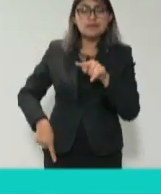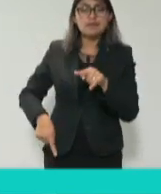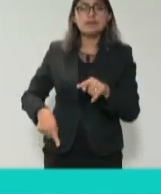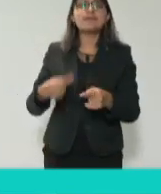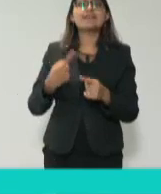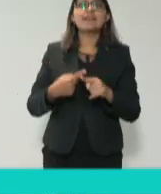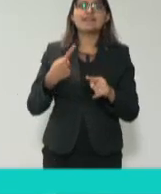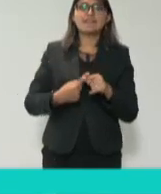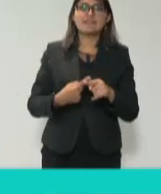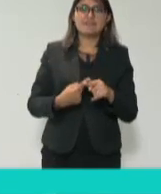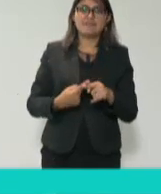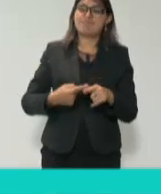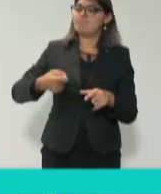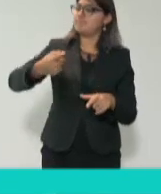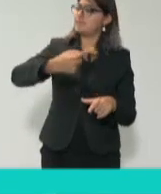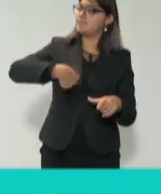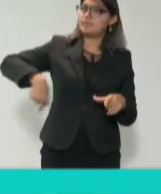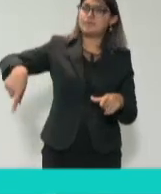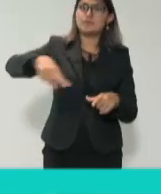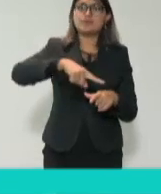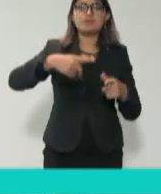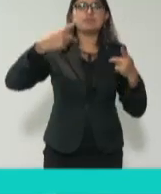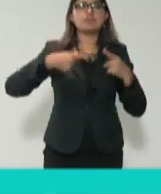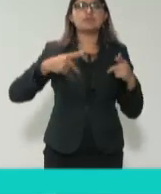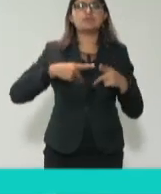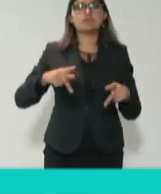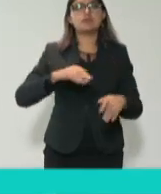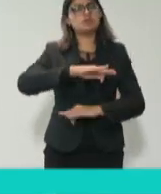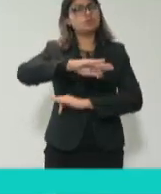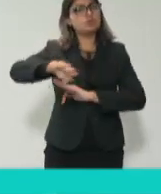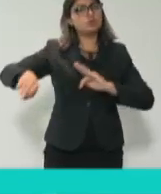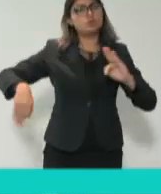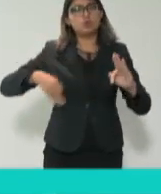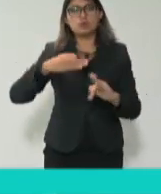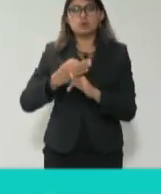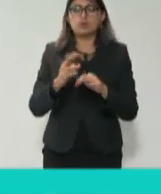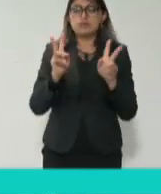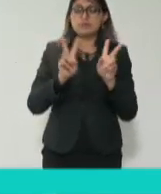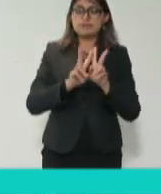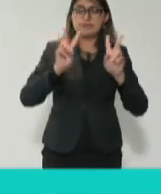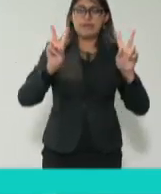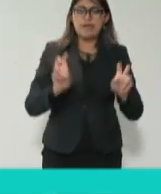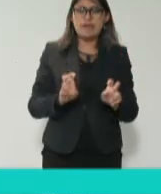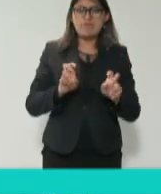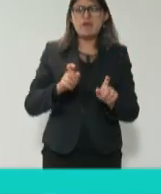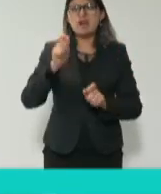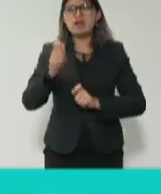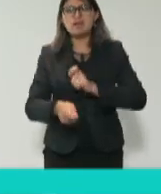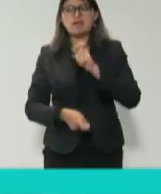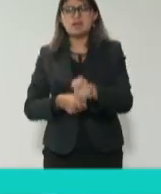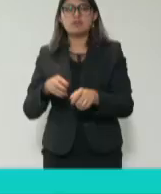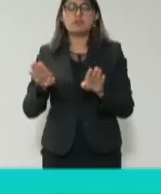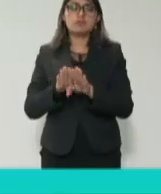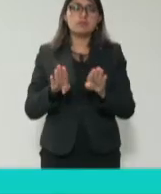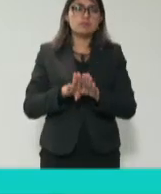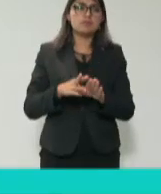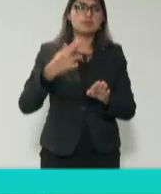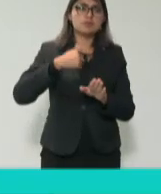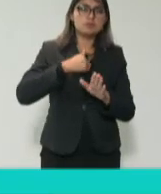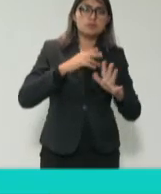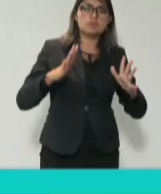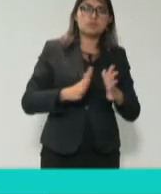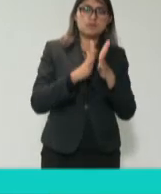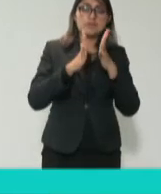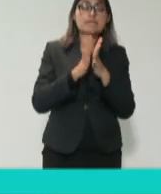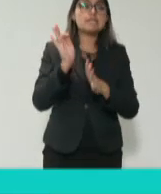Los responsables somos todos nosotros de involucrarnos en este tema a través de las diferentes instancias donde participemos, si es que